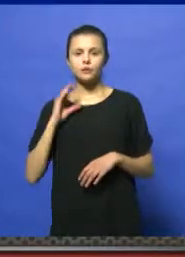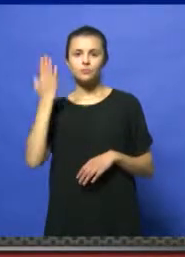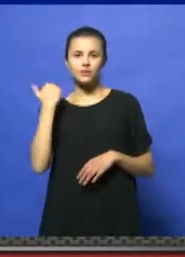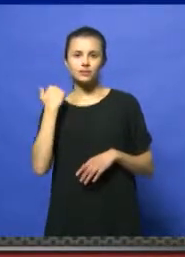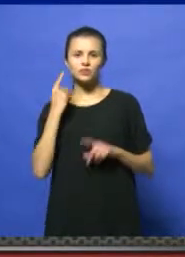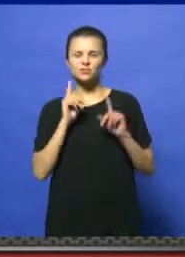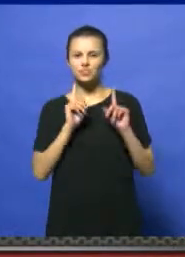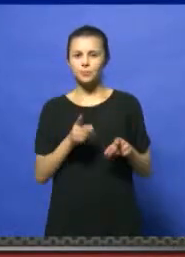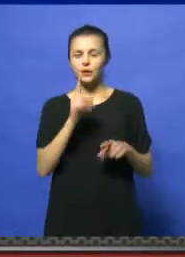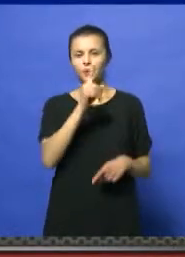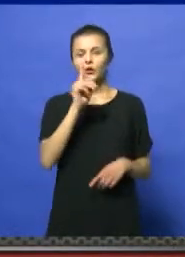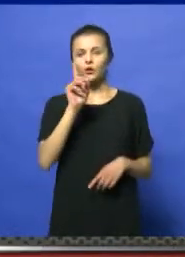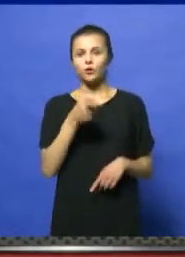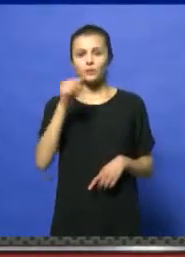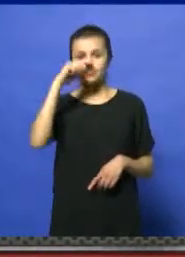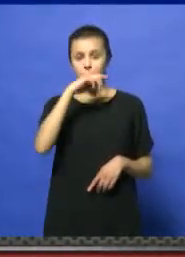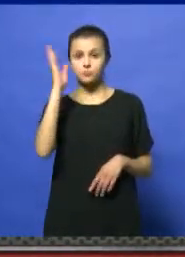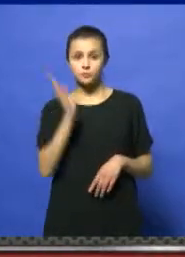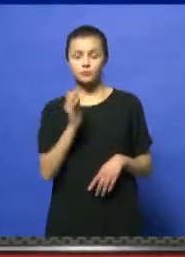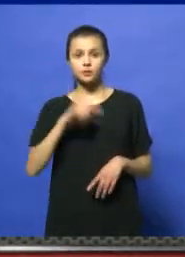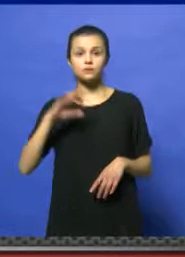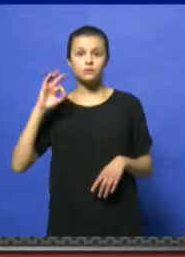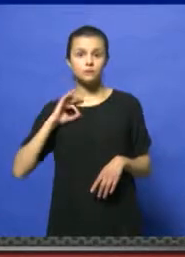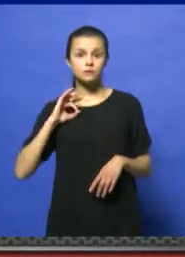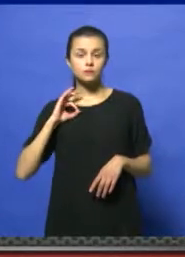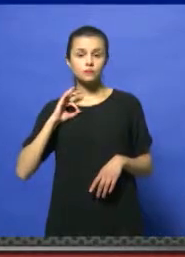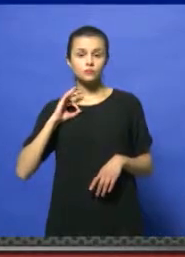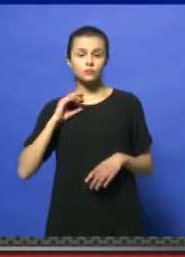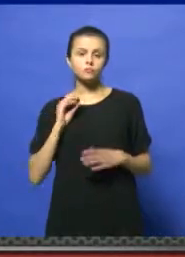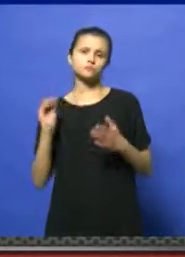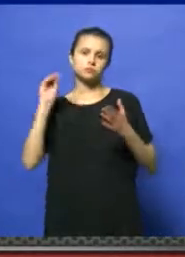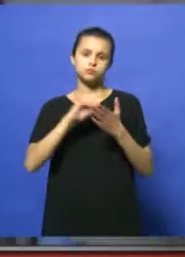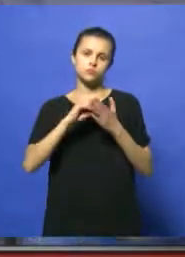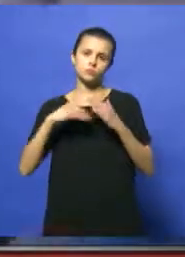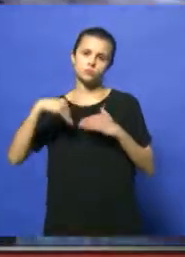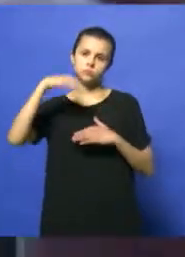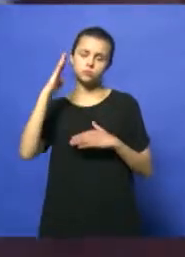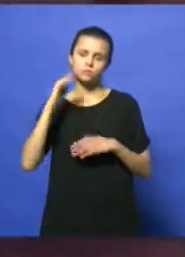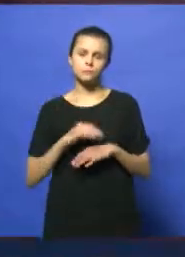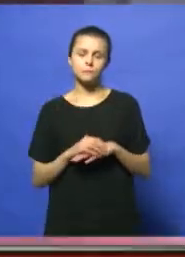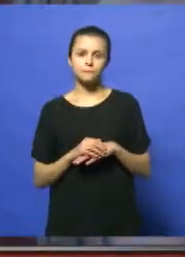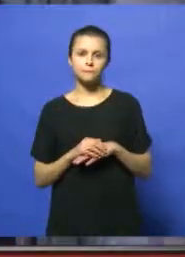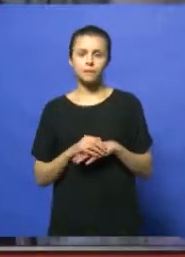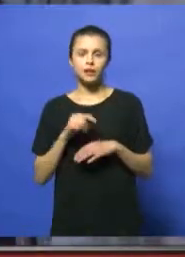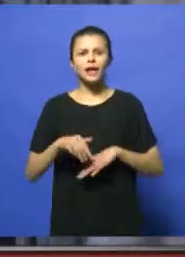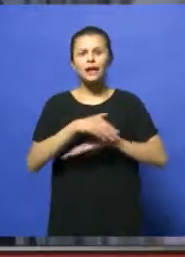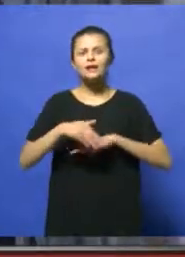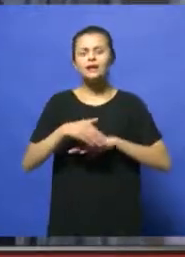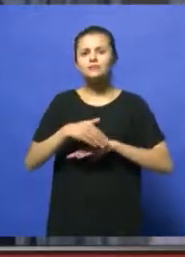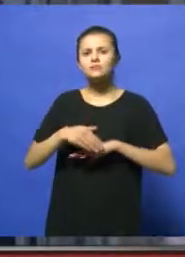también, teníamos una caída del 1,7%, pero este año se incrementó más todavía. ¿Pudieron notar en la calle